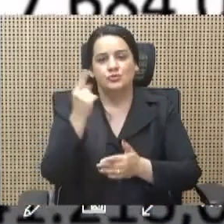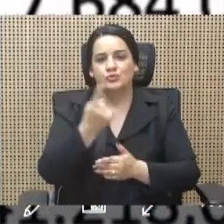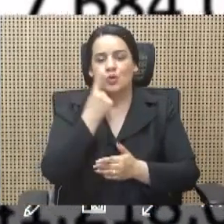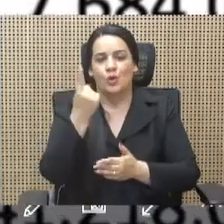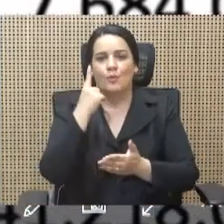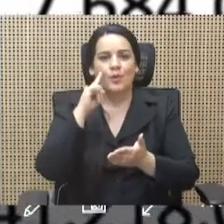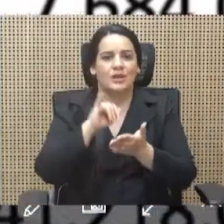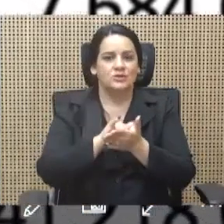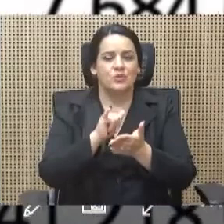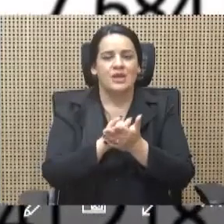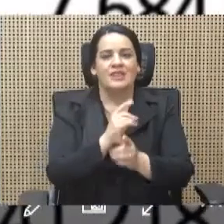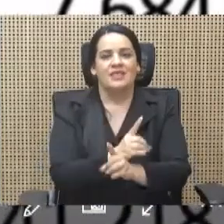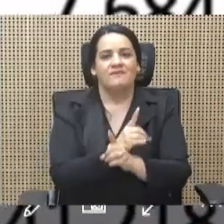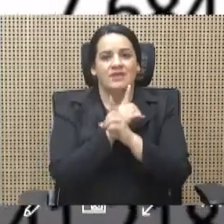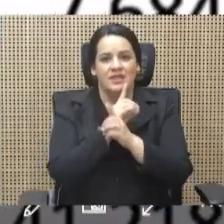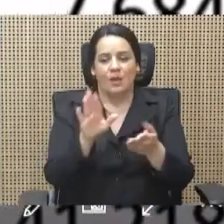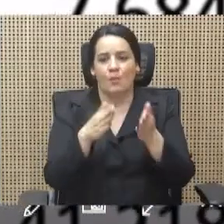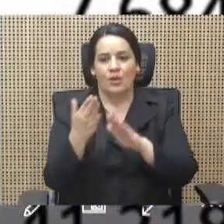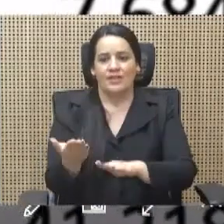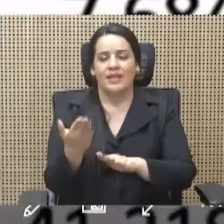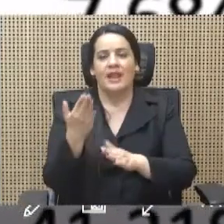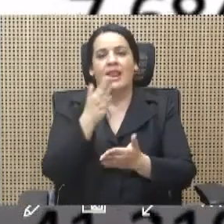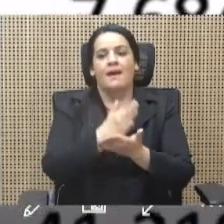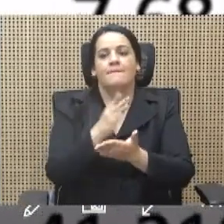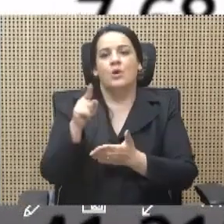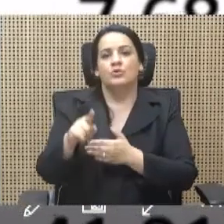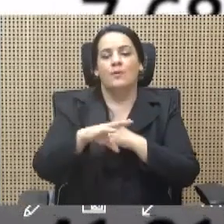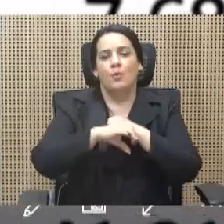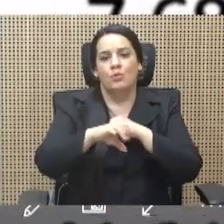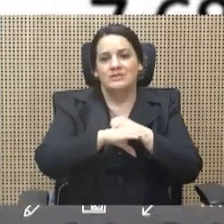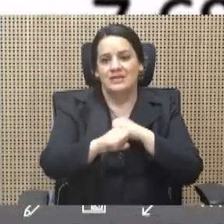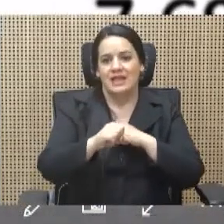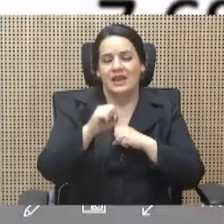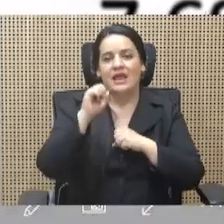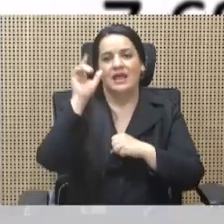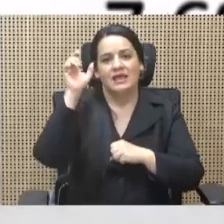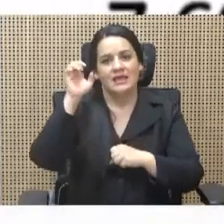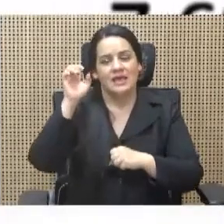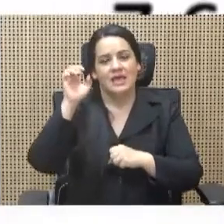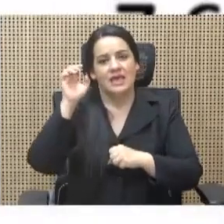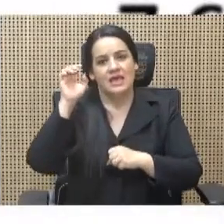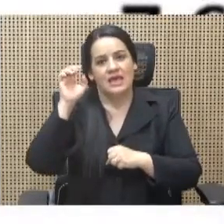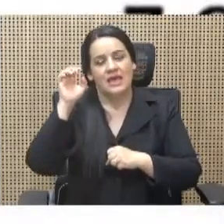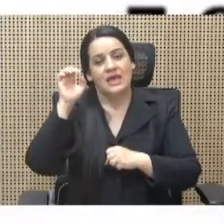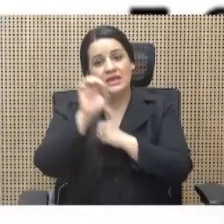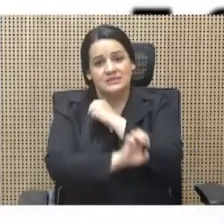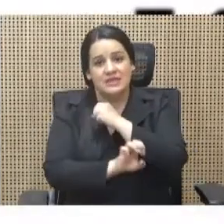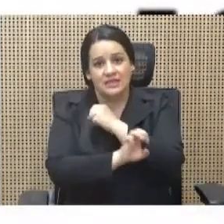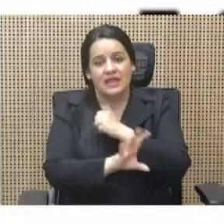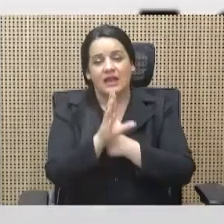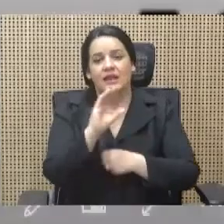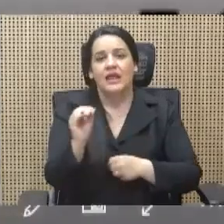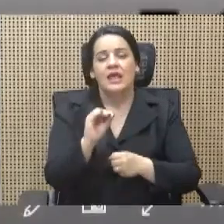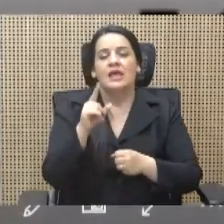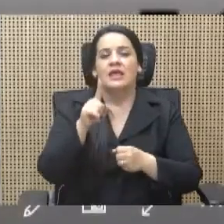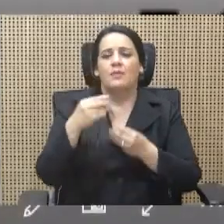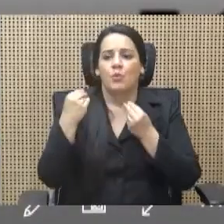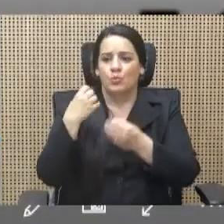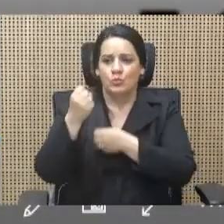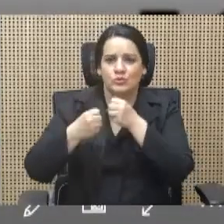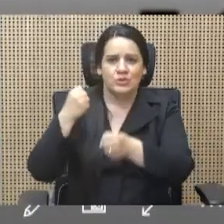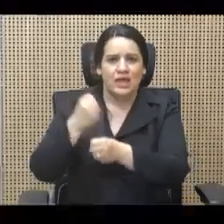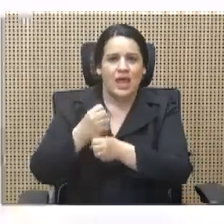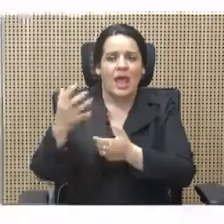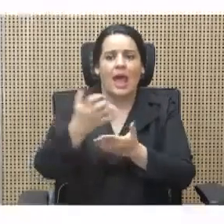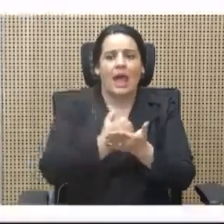publicitaria estatal, que por décadas han acaparado sin mérito, sin justificación técnica. ¿Saben lo que da